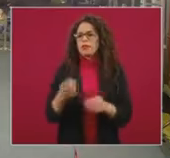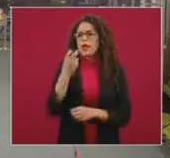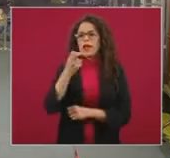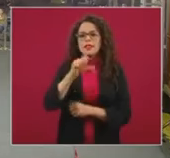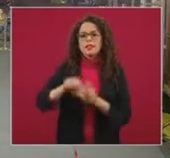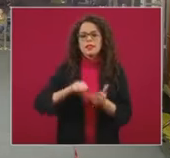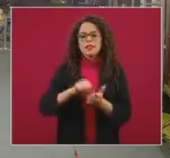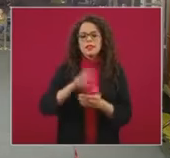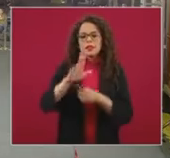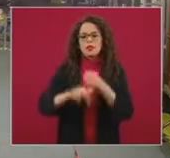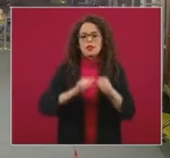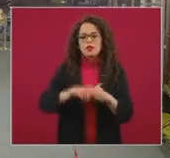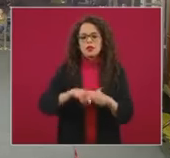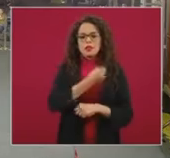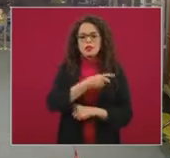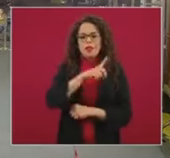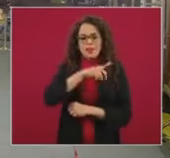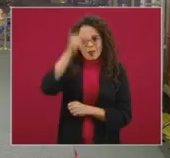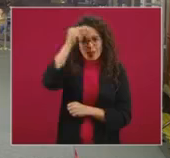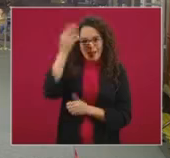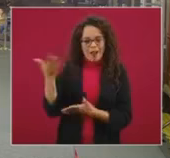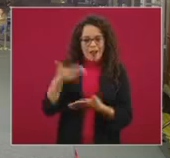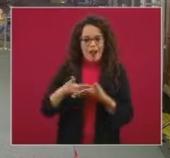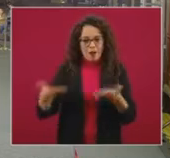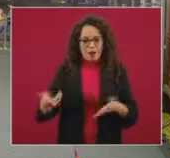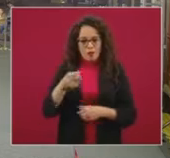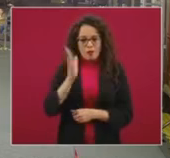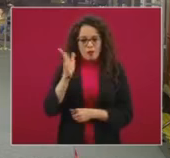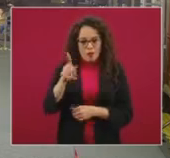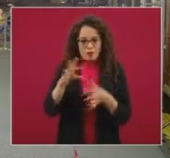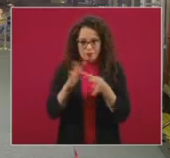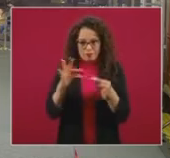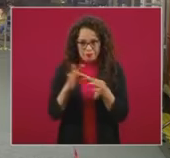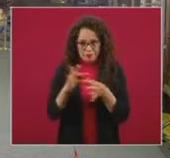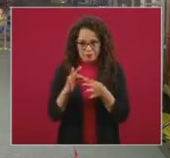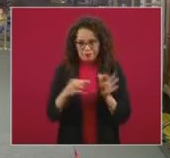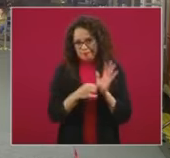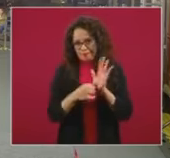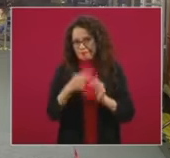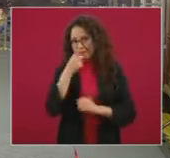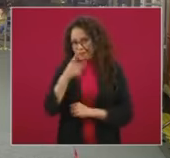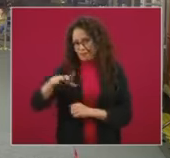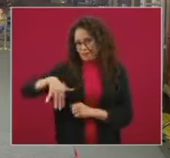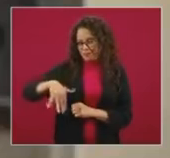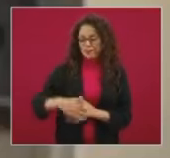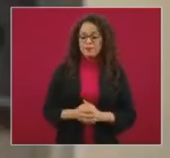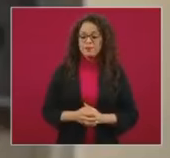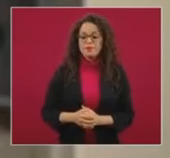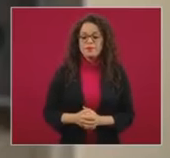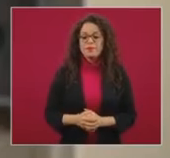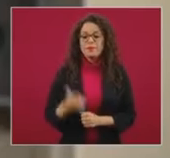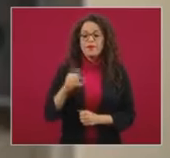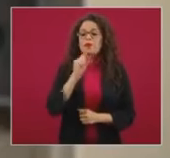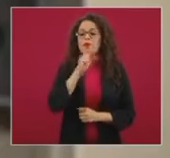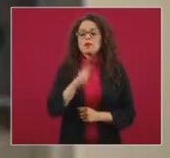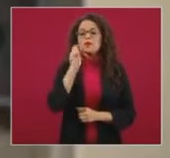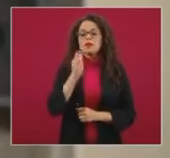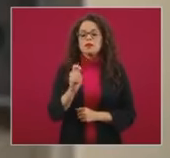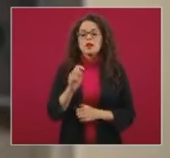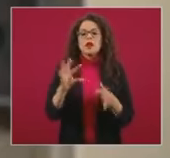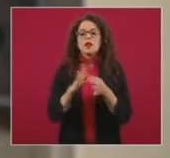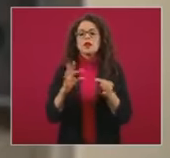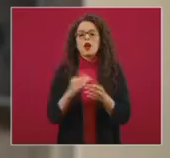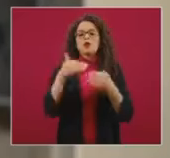Inteligencia en Salud del que hoy ya está usted dando a conocer. Y también si nos puede hablar sobre la vacuna